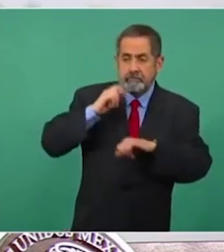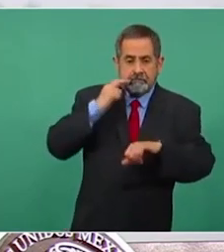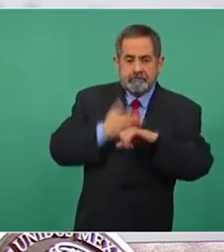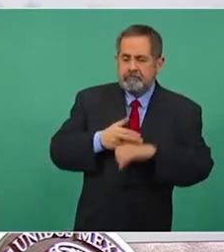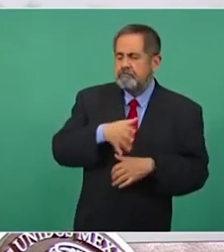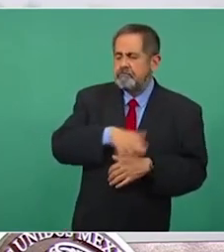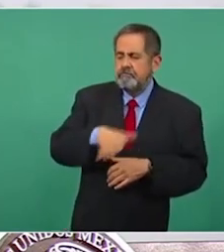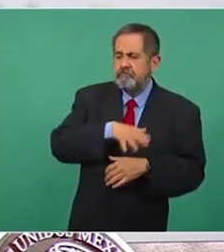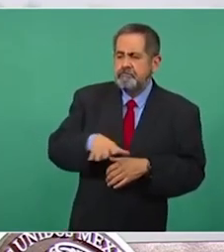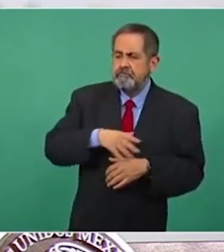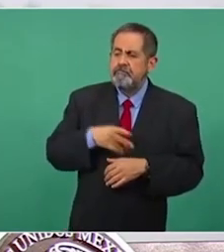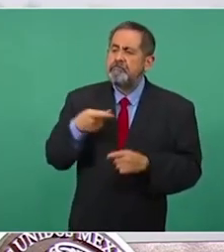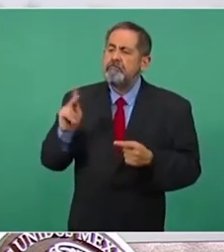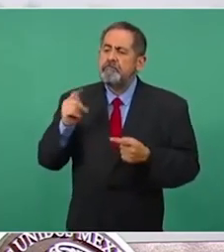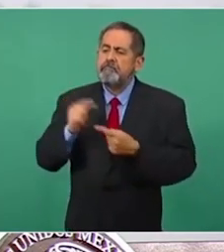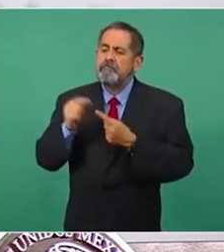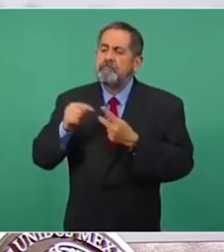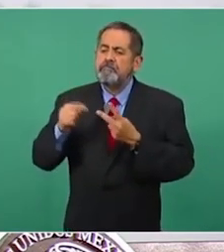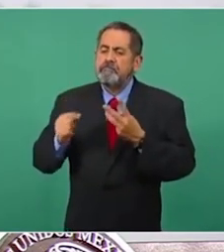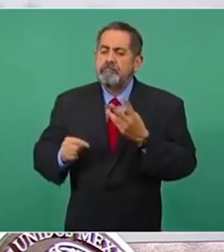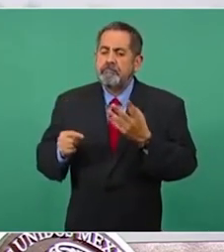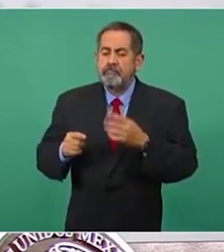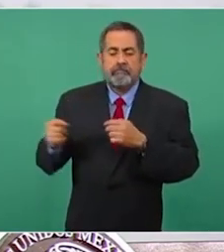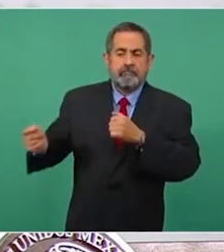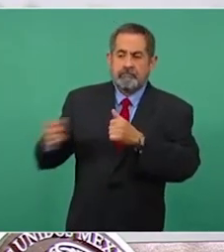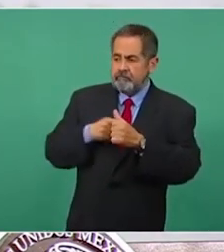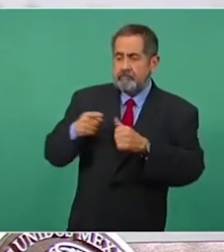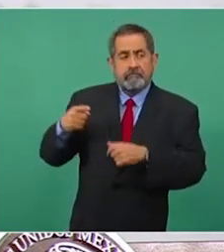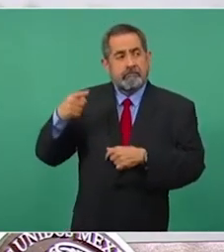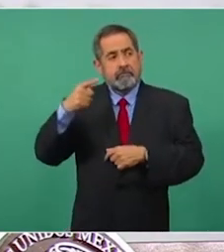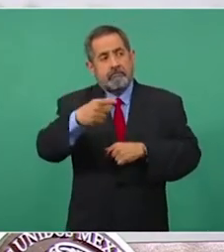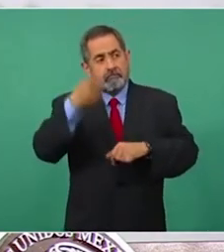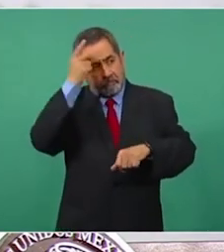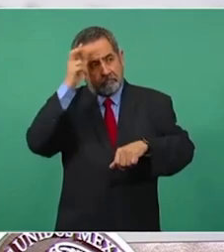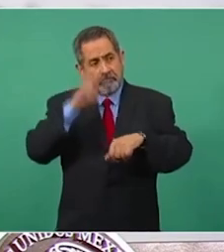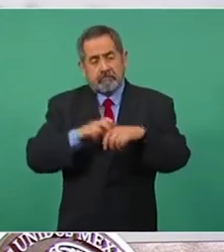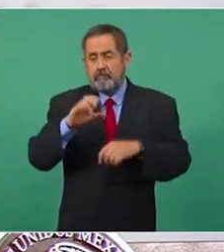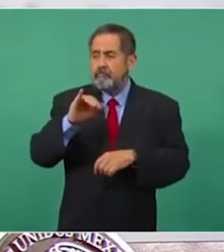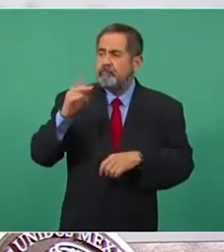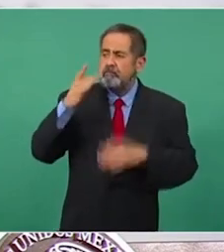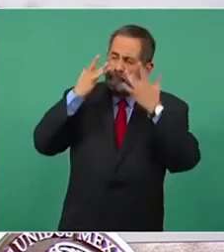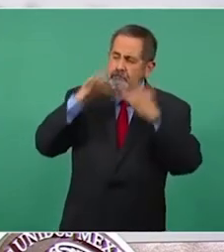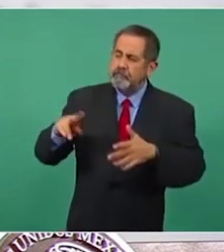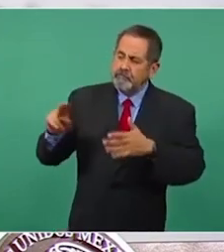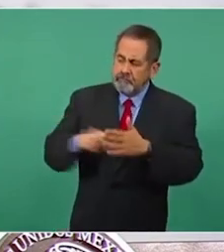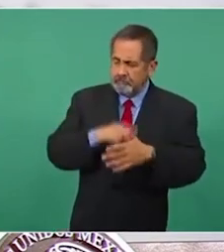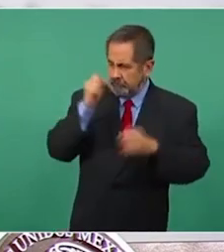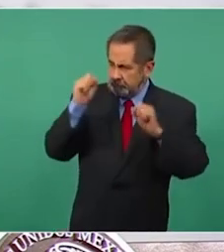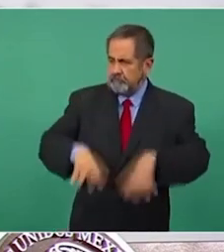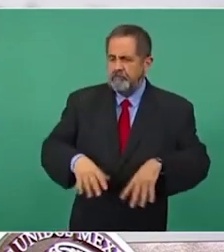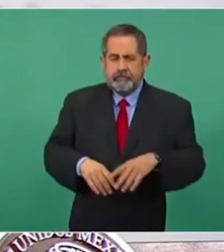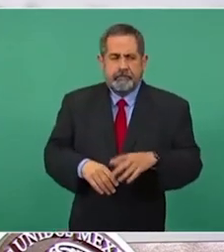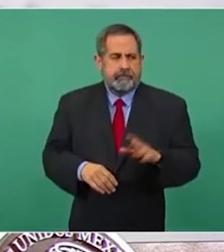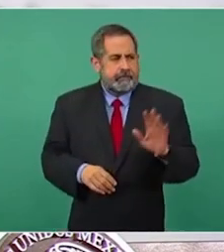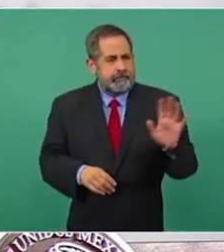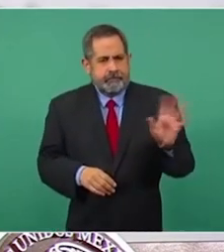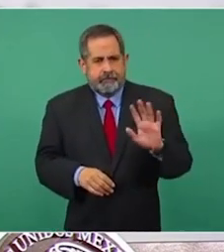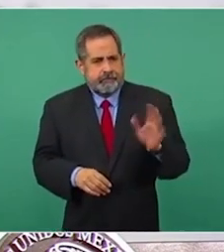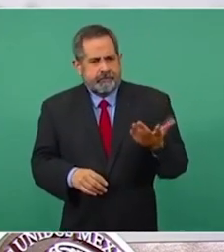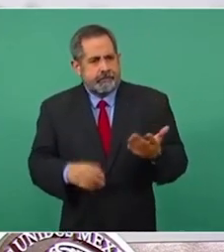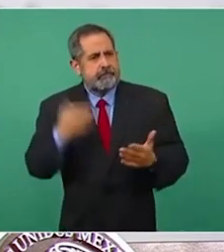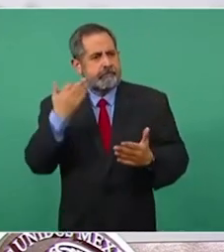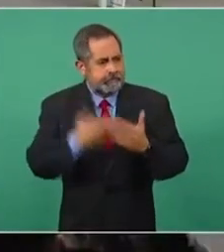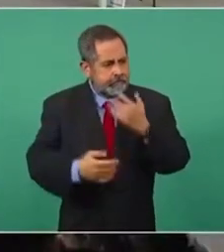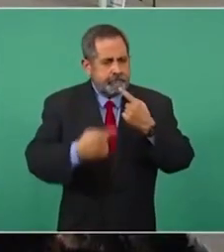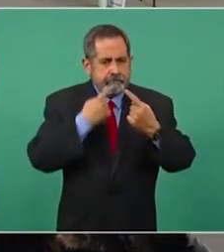reunión a la firma de la renuncia del director general del SIDE, lo cual rompe el principio de confianza